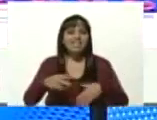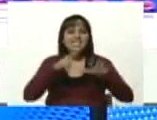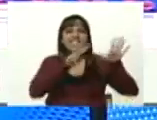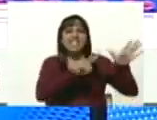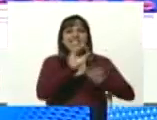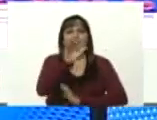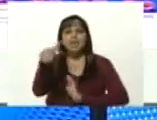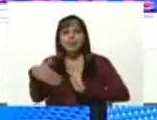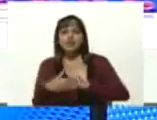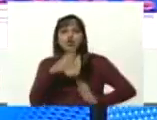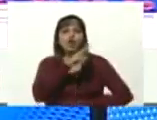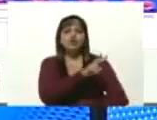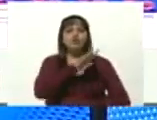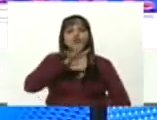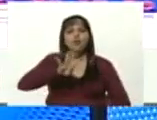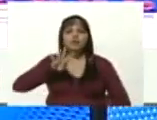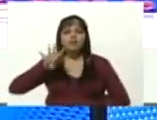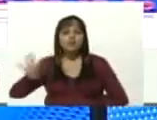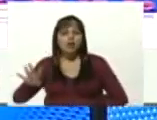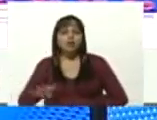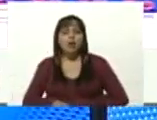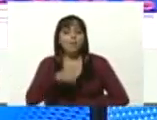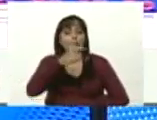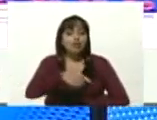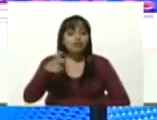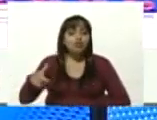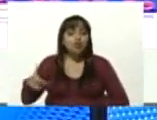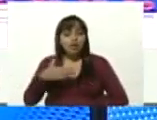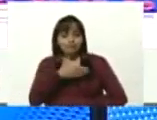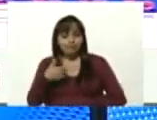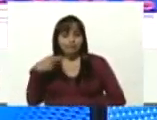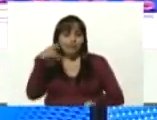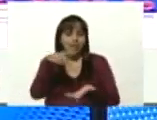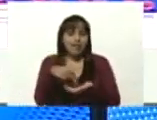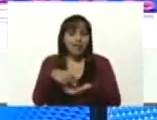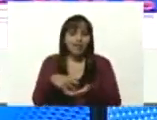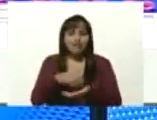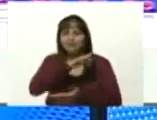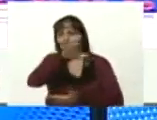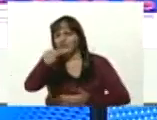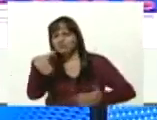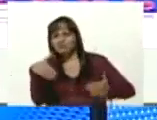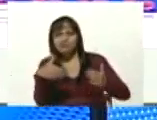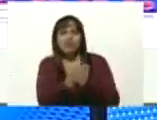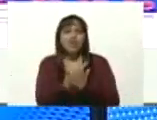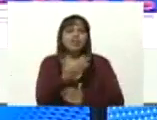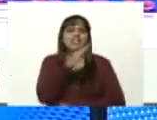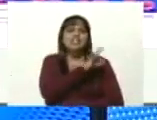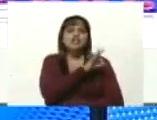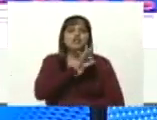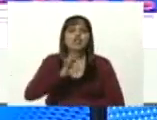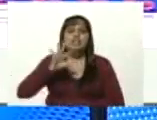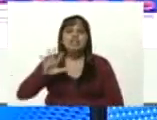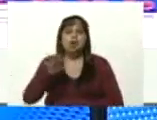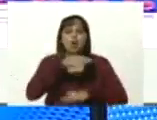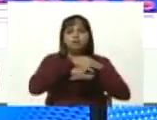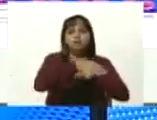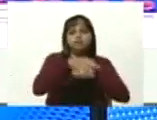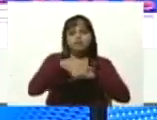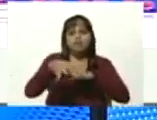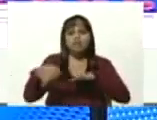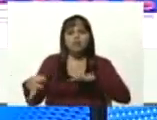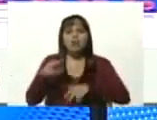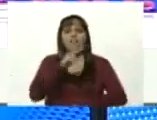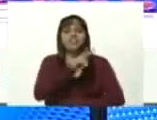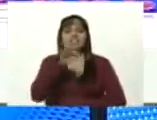244 compatriotas a lo largo y ancho de los 335 municipios y